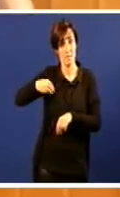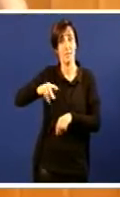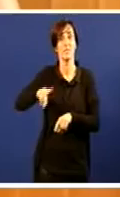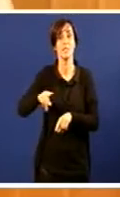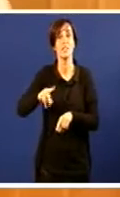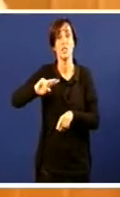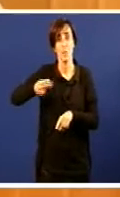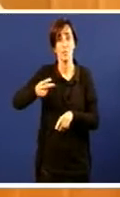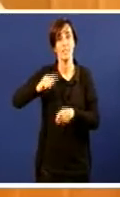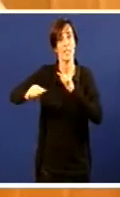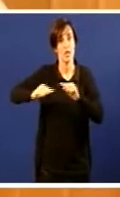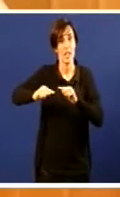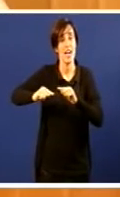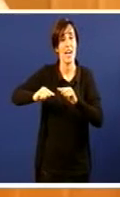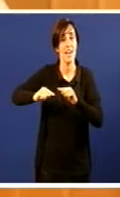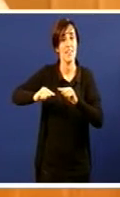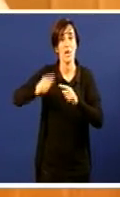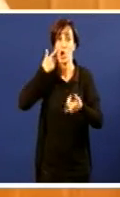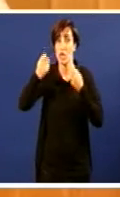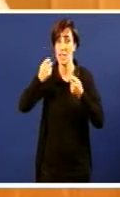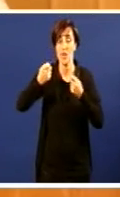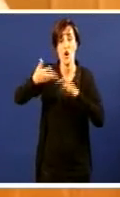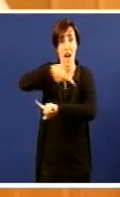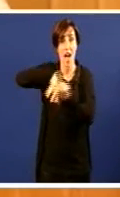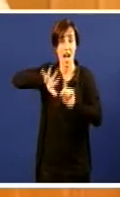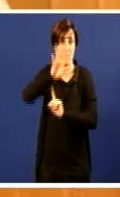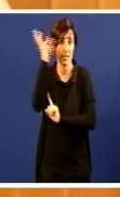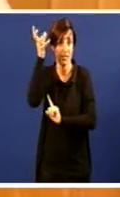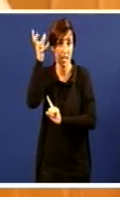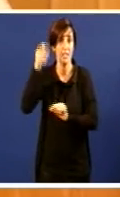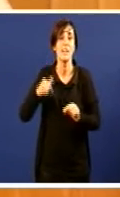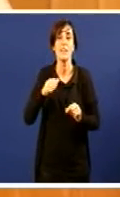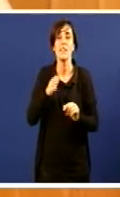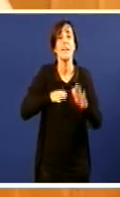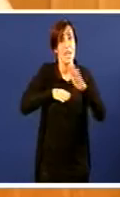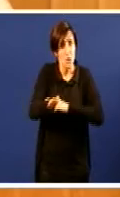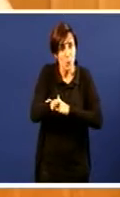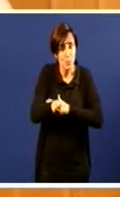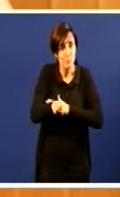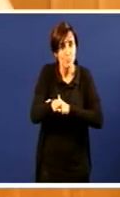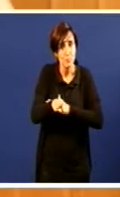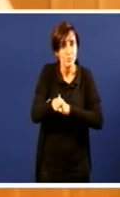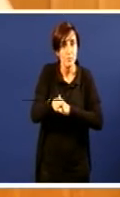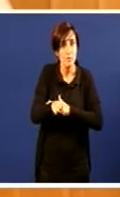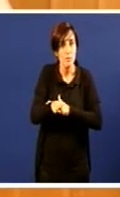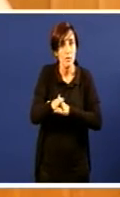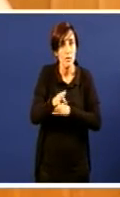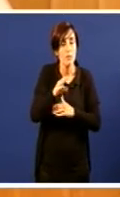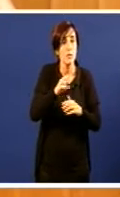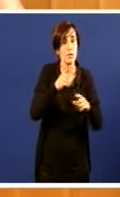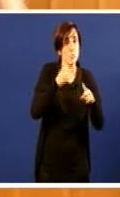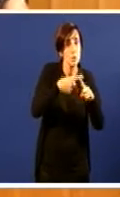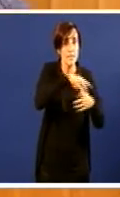subdirectora de Coordinación Ambiental entrou na Xunta de Galicia da Mán